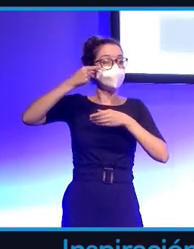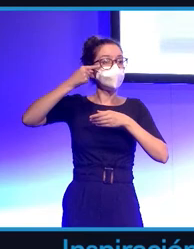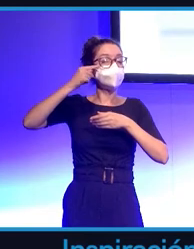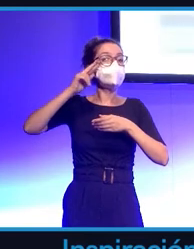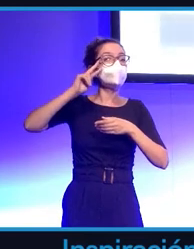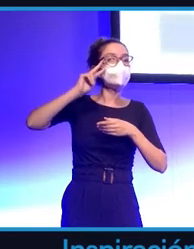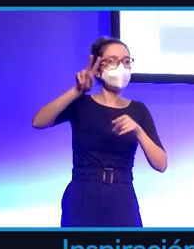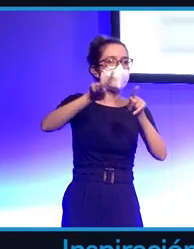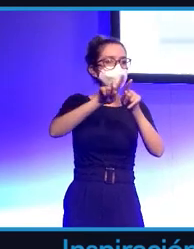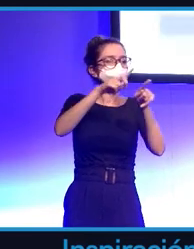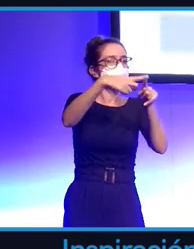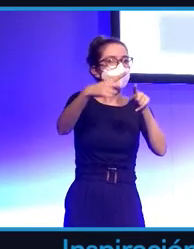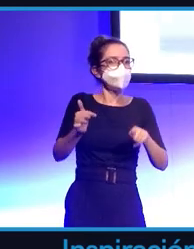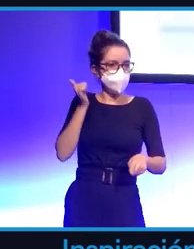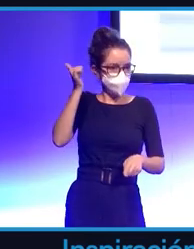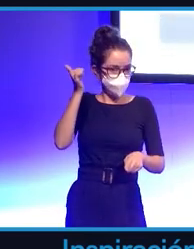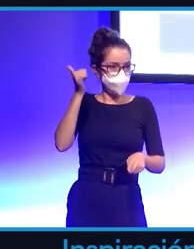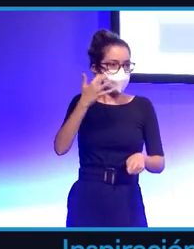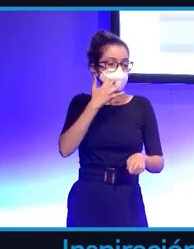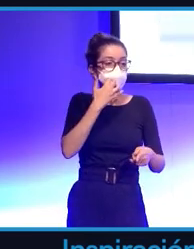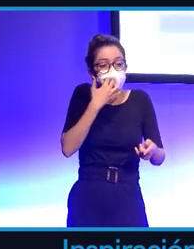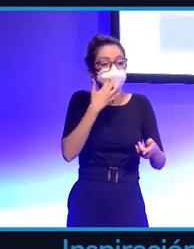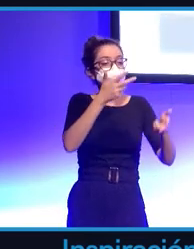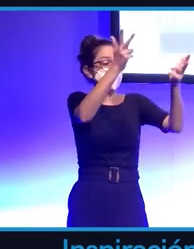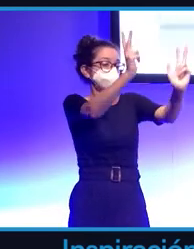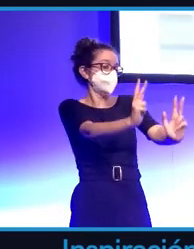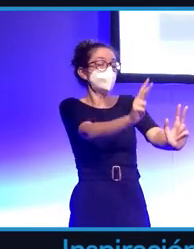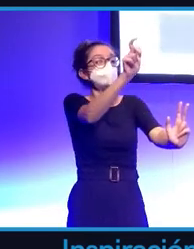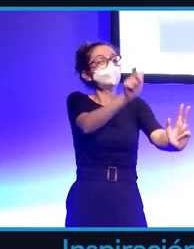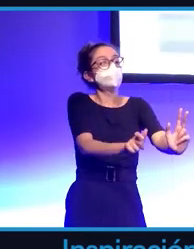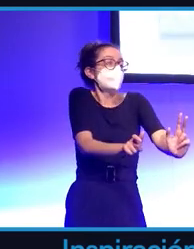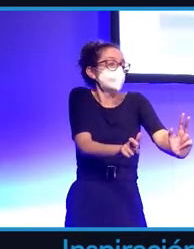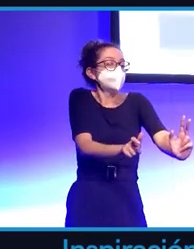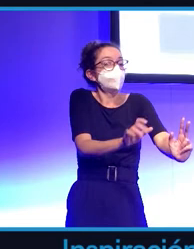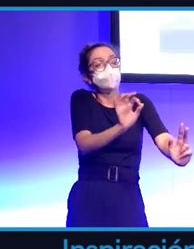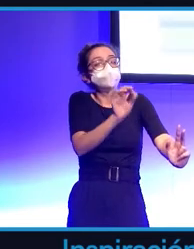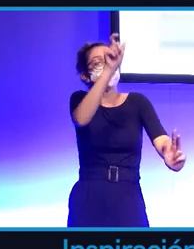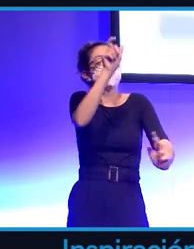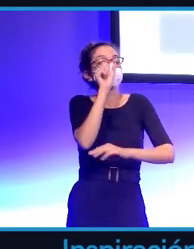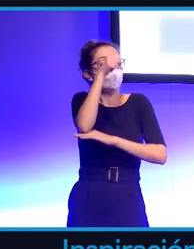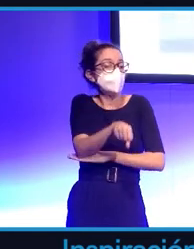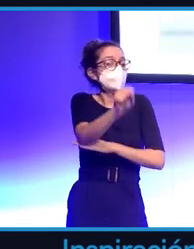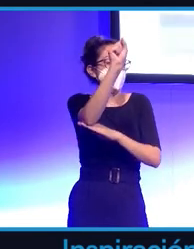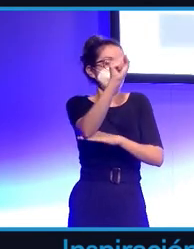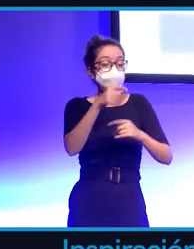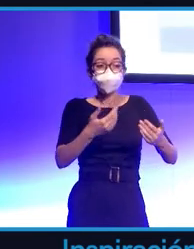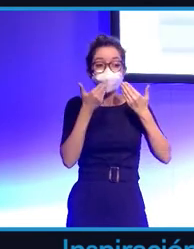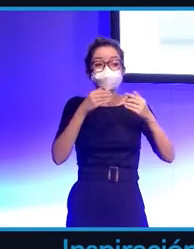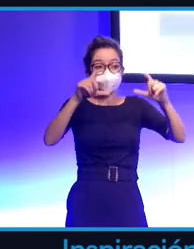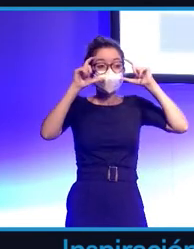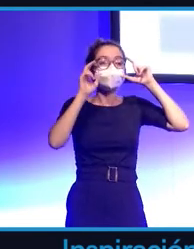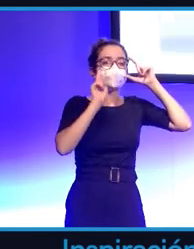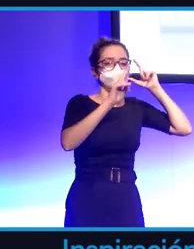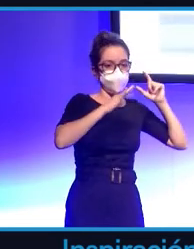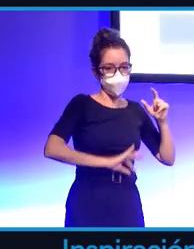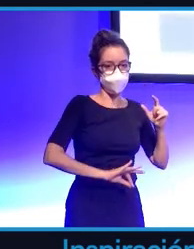hologramas ahí. ejemplo, con vosotros podría estar perfectamente sentado un elefante y yo verlo con esa gafa mixta, esto